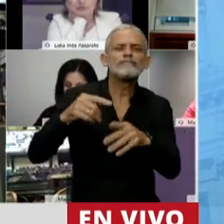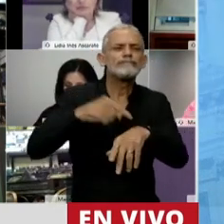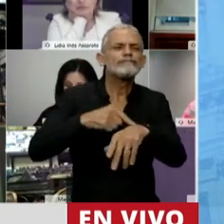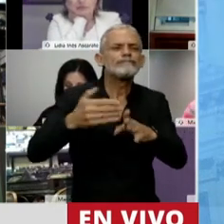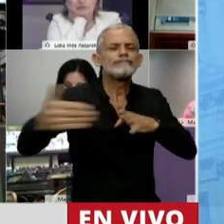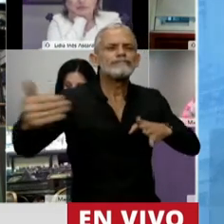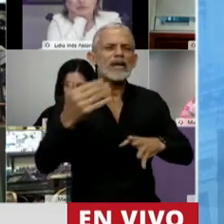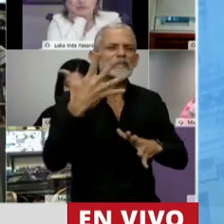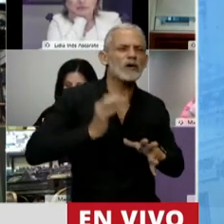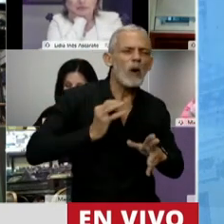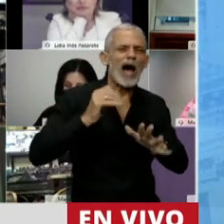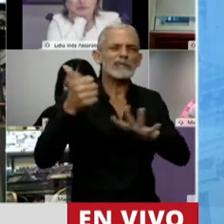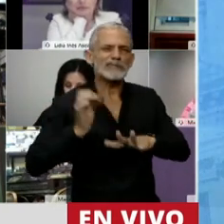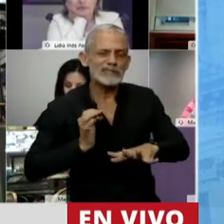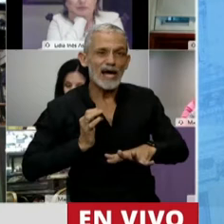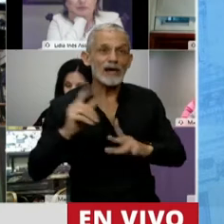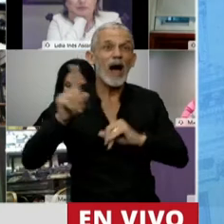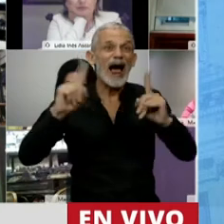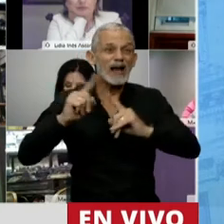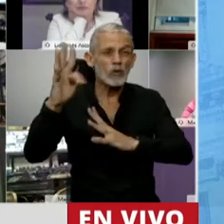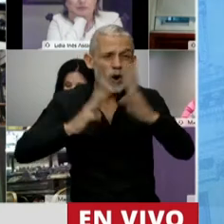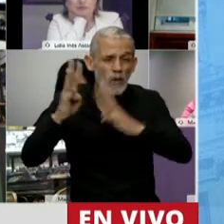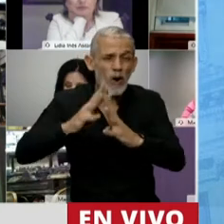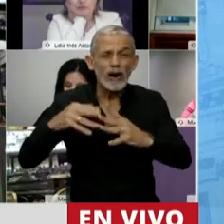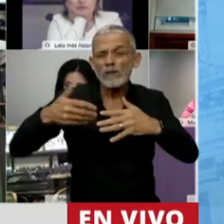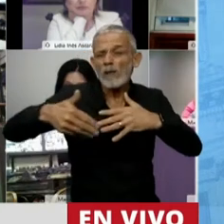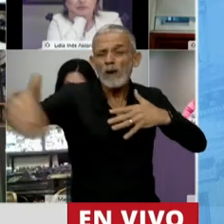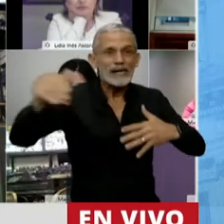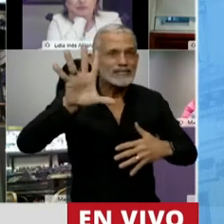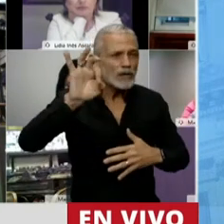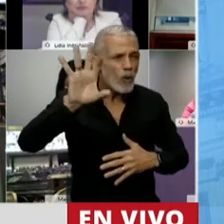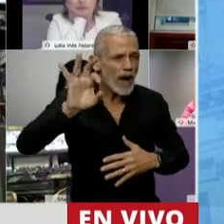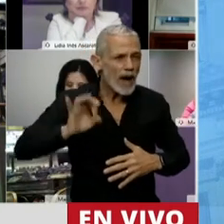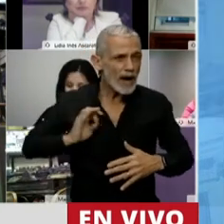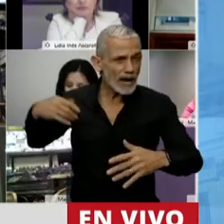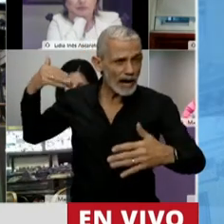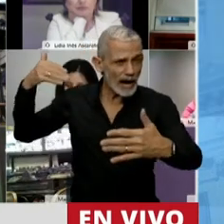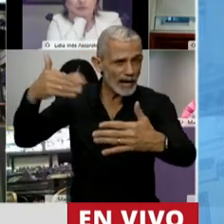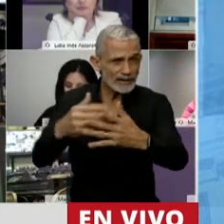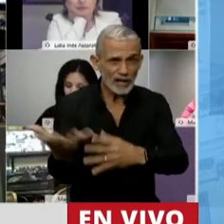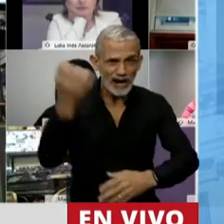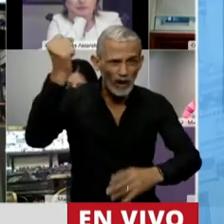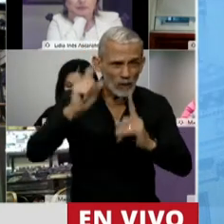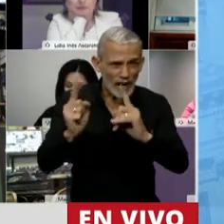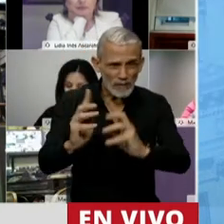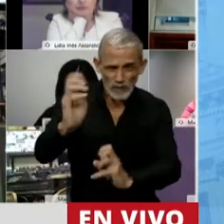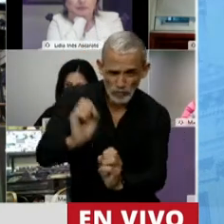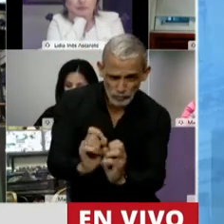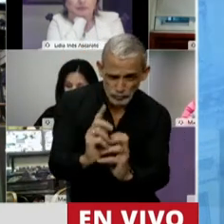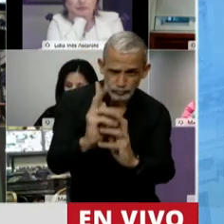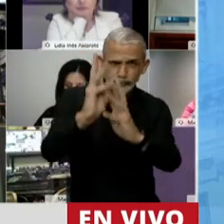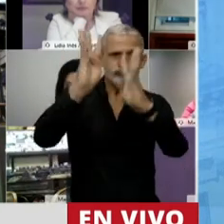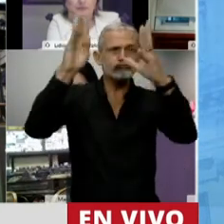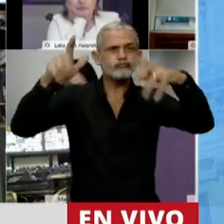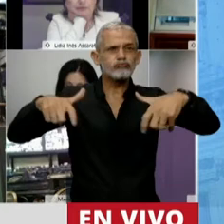seis o siete años para recuperarse. Hay bosques que pueden llevar cincuenta años para recuperarse y acá parece que es todo parecido, todo medio parecido. De dividir en pastizal. Ahora,